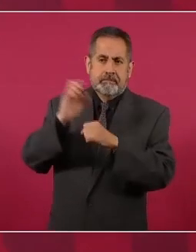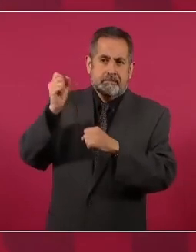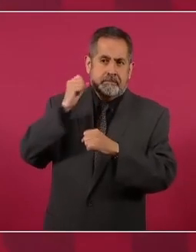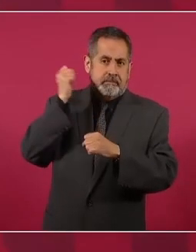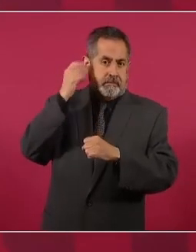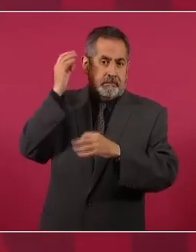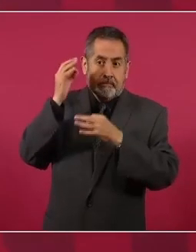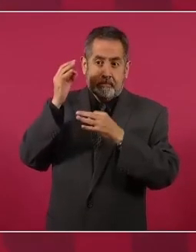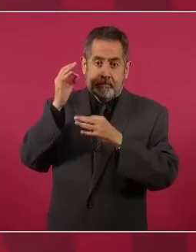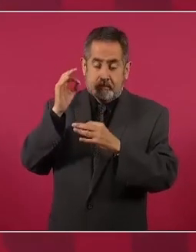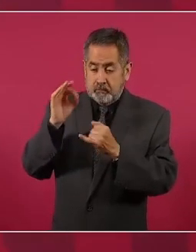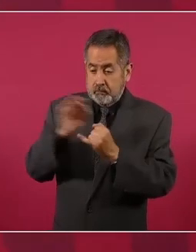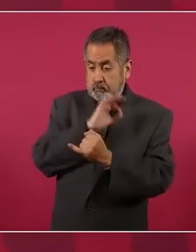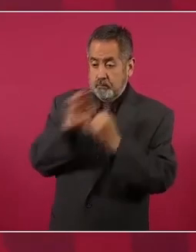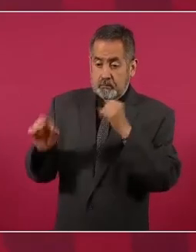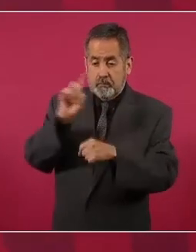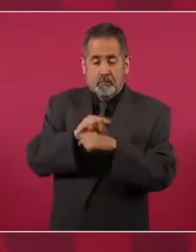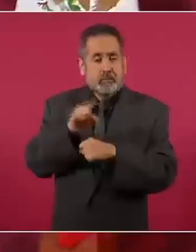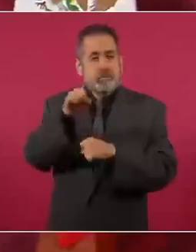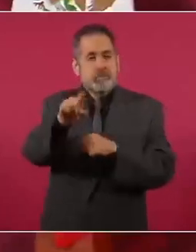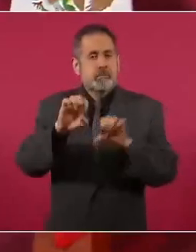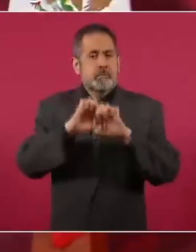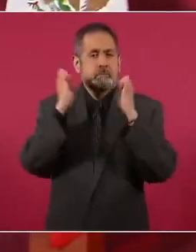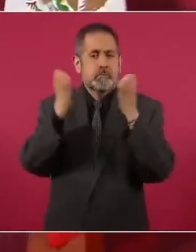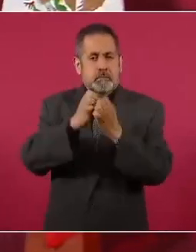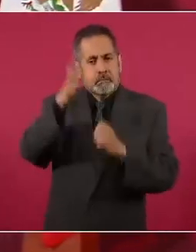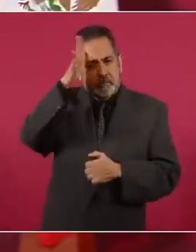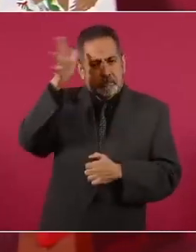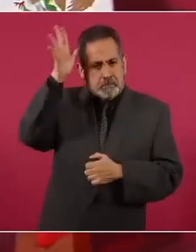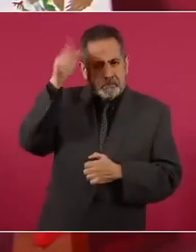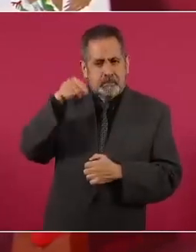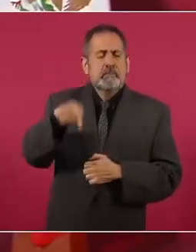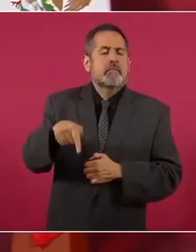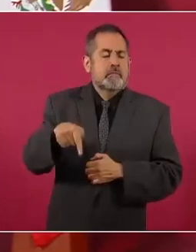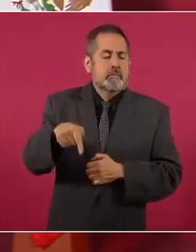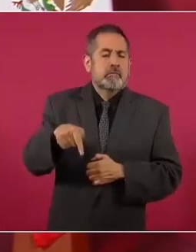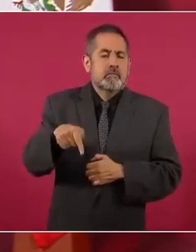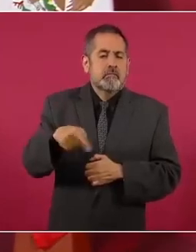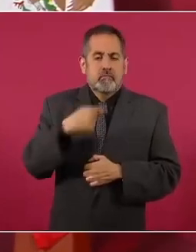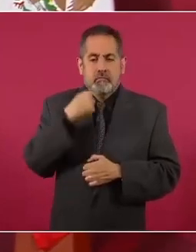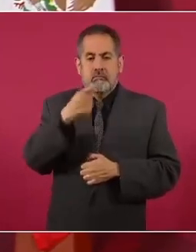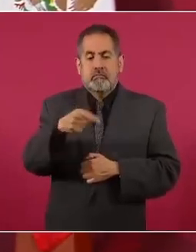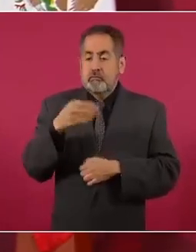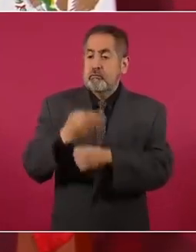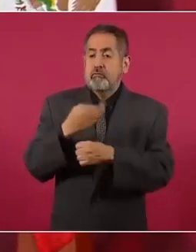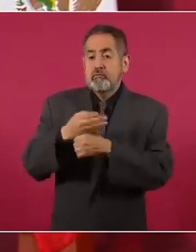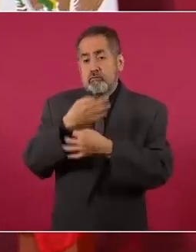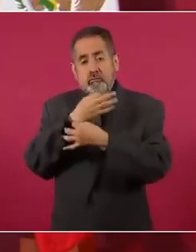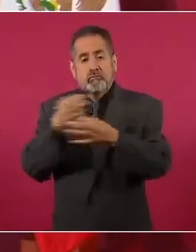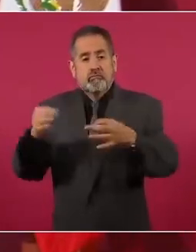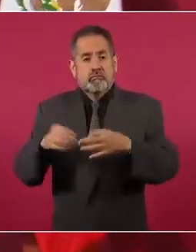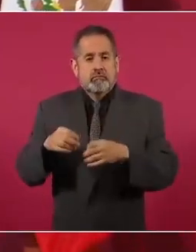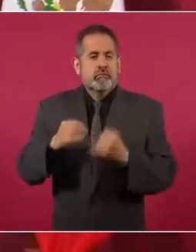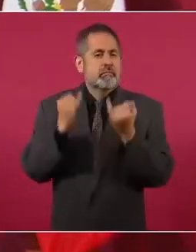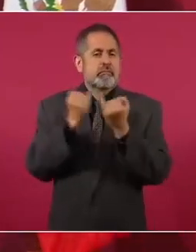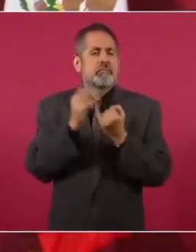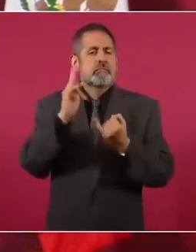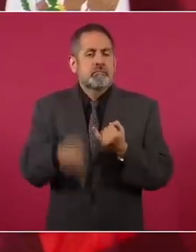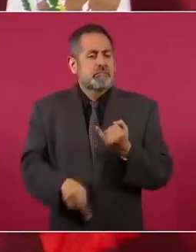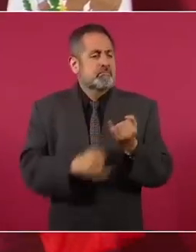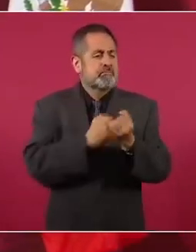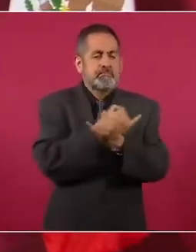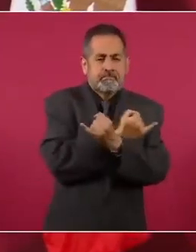en el Estadio Azteca. Dije, esta va a ser una transformación como la independencia,